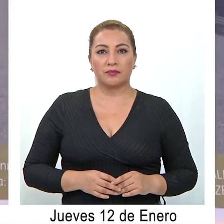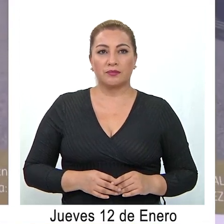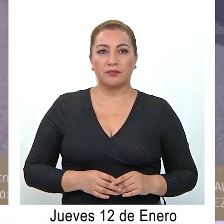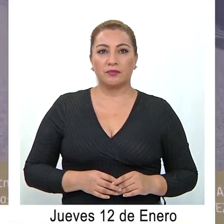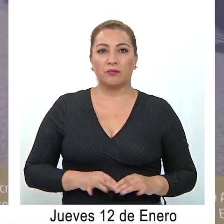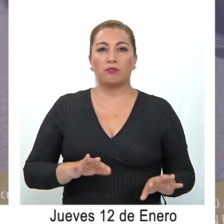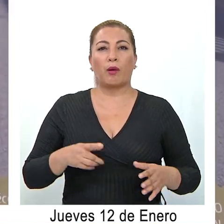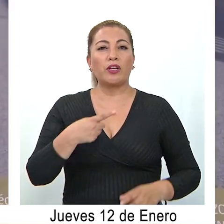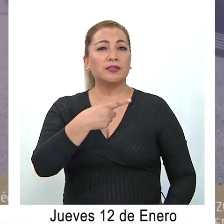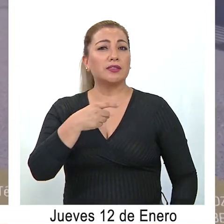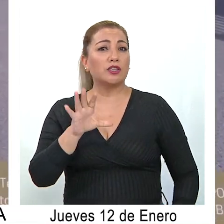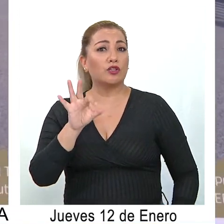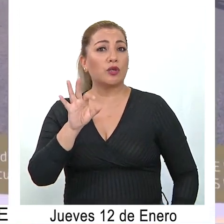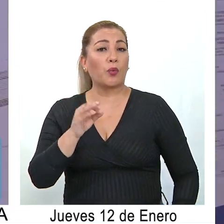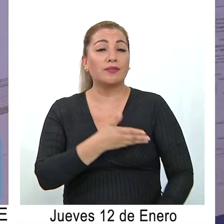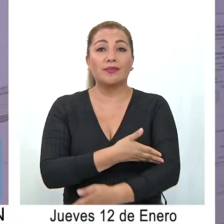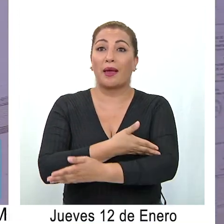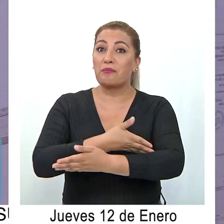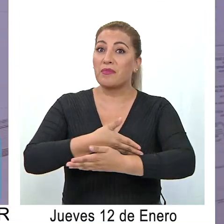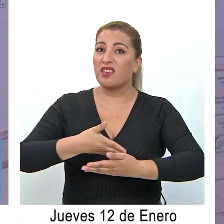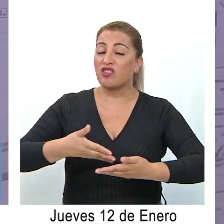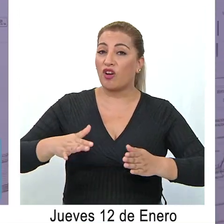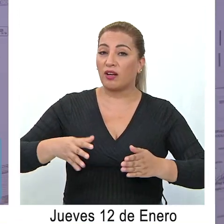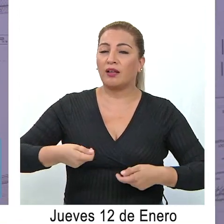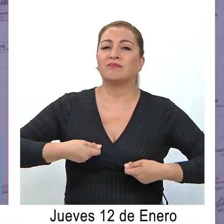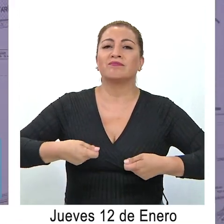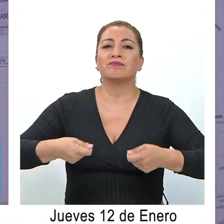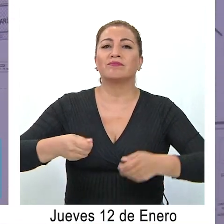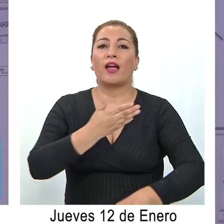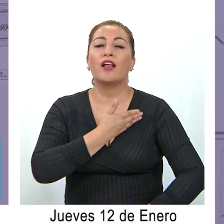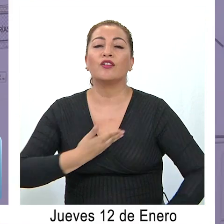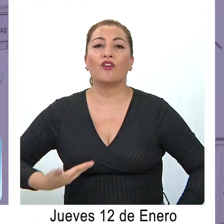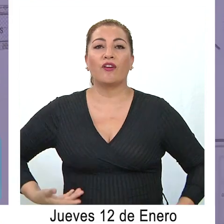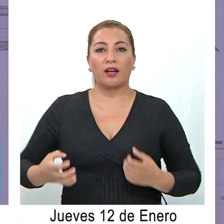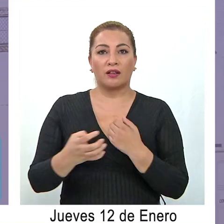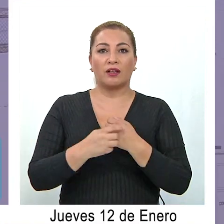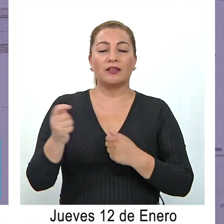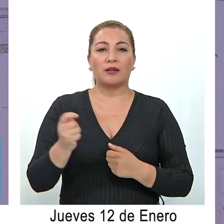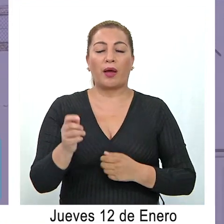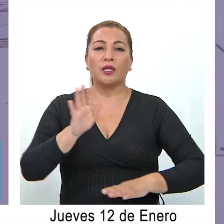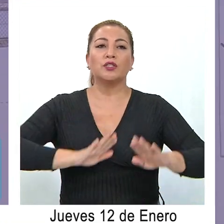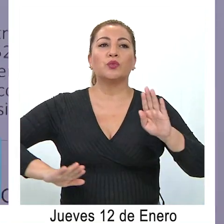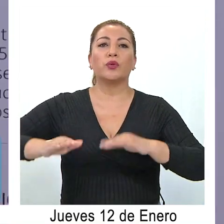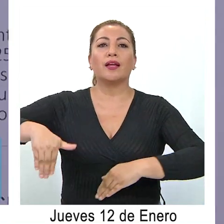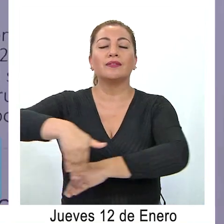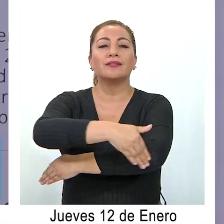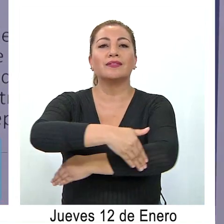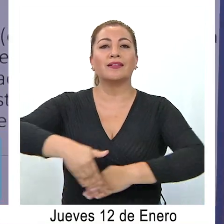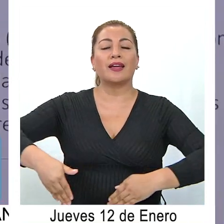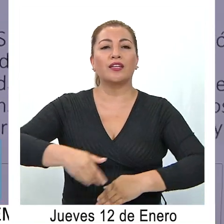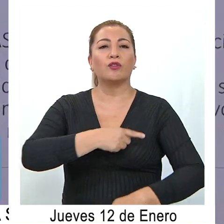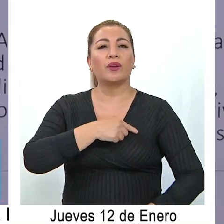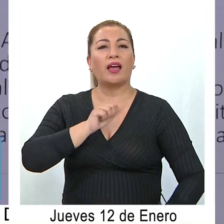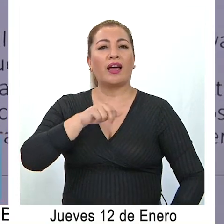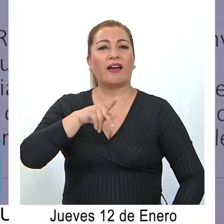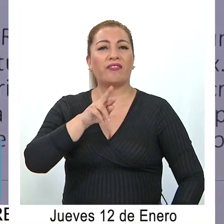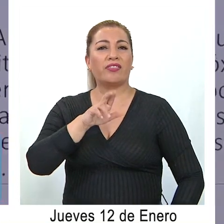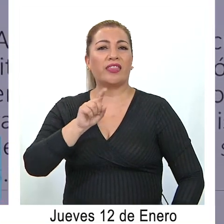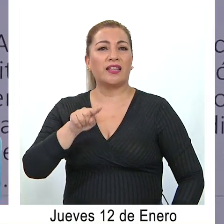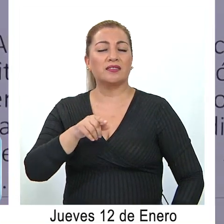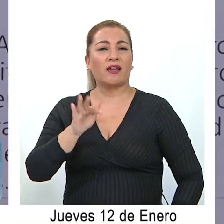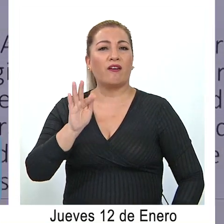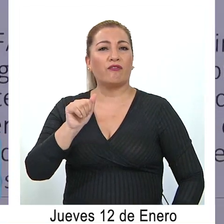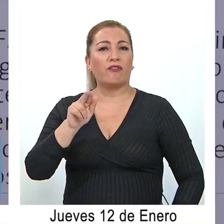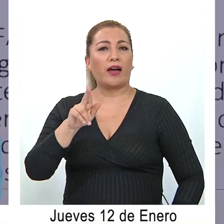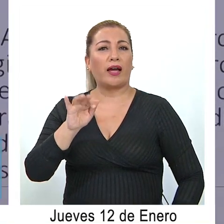Más de 150 millones de pesos invirtió el gobierno regional para la conservación de la calle Andrés Farías del pueblo